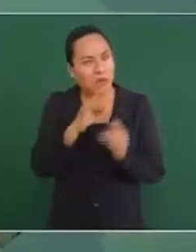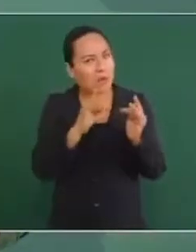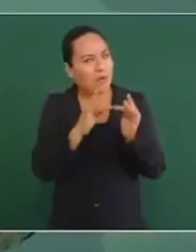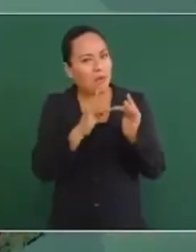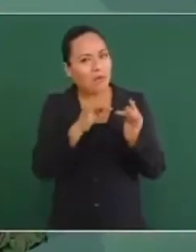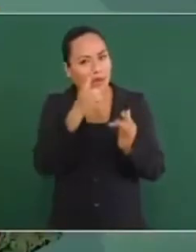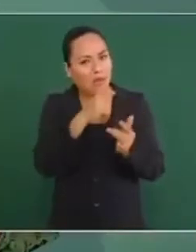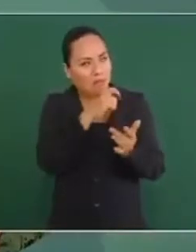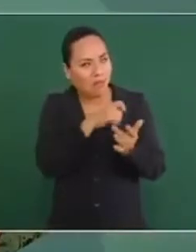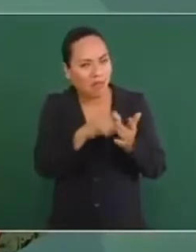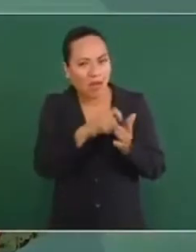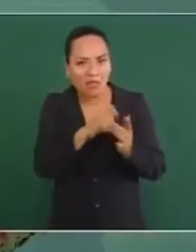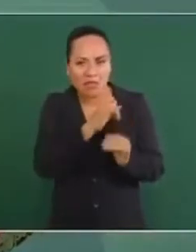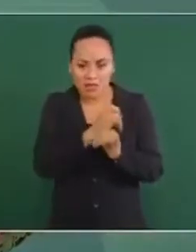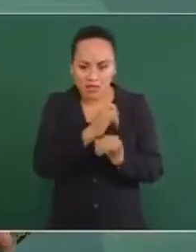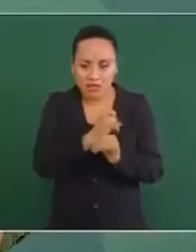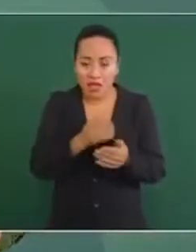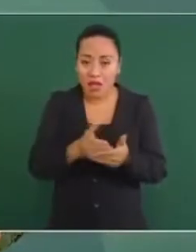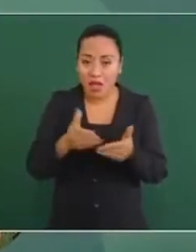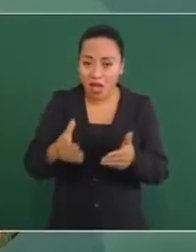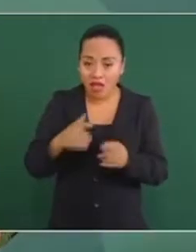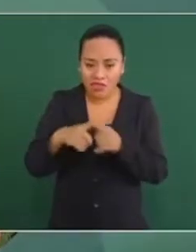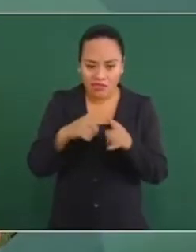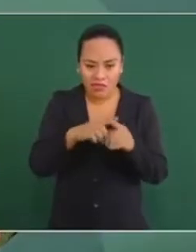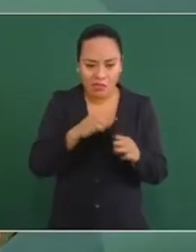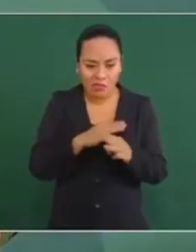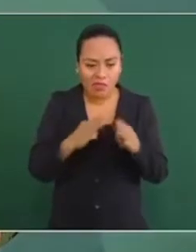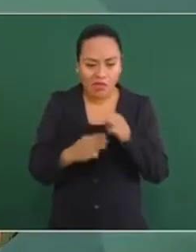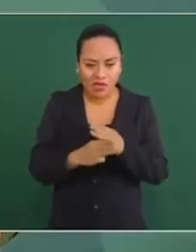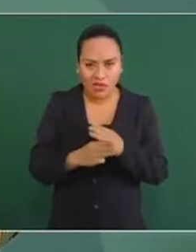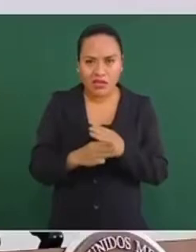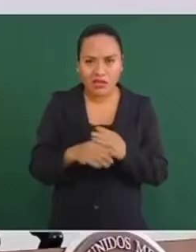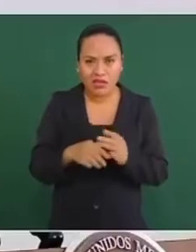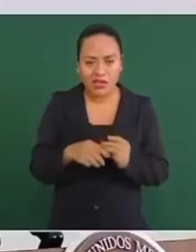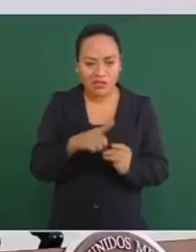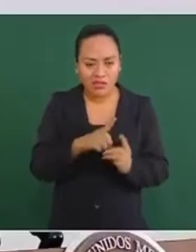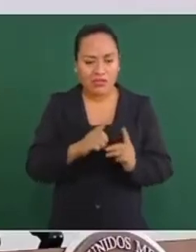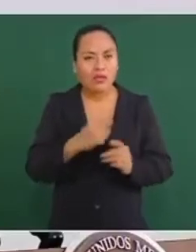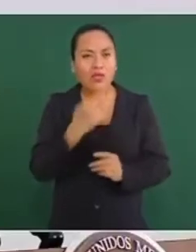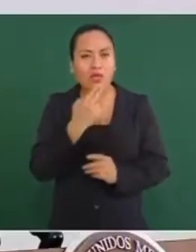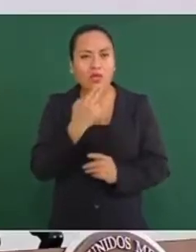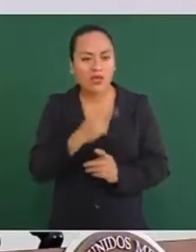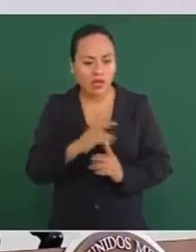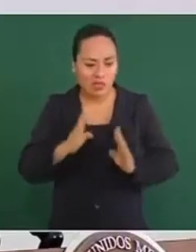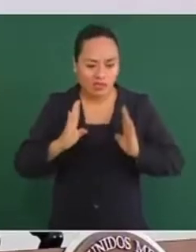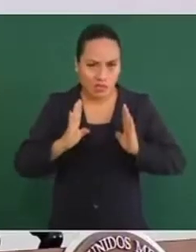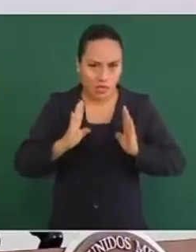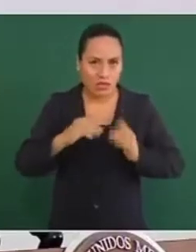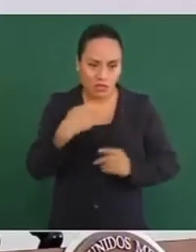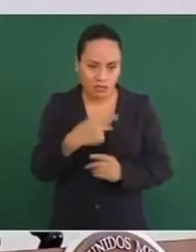equipos tácticos en la actualidad hay muchos lugares donde se venden